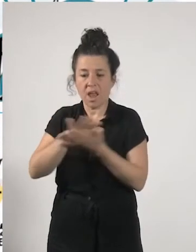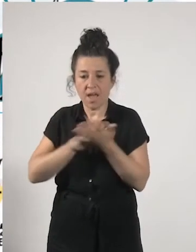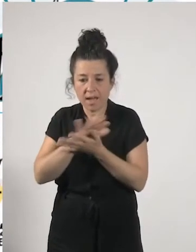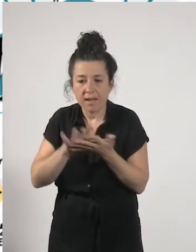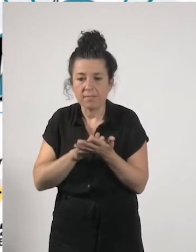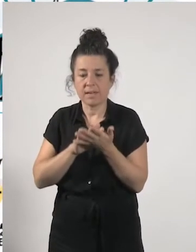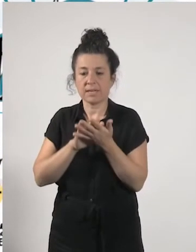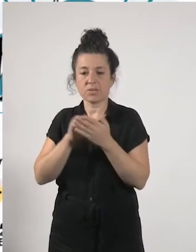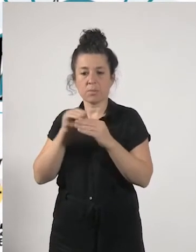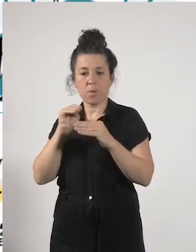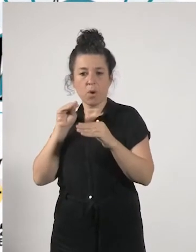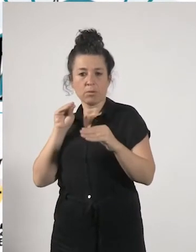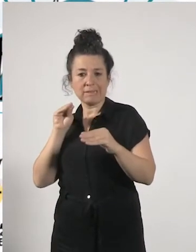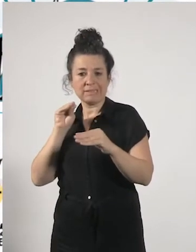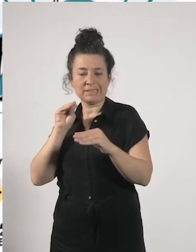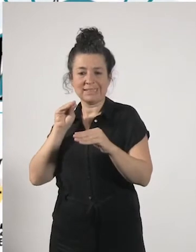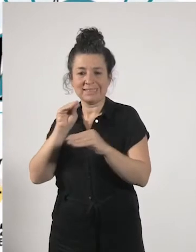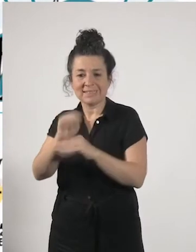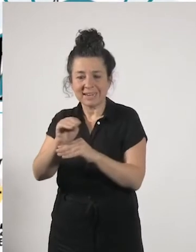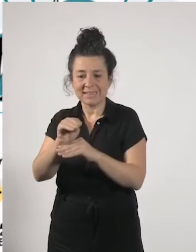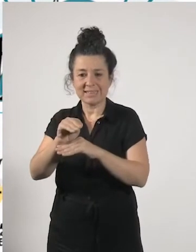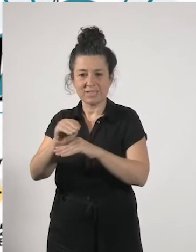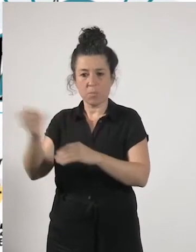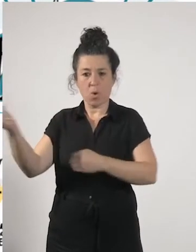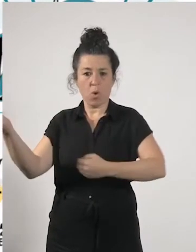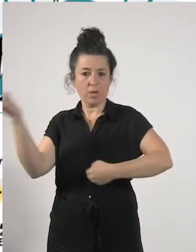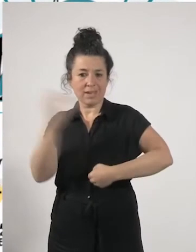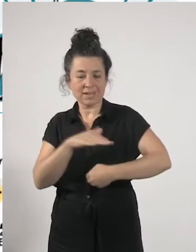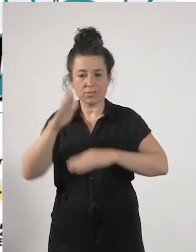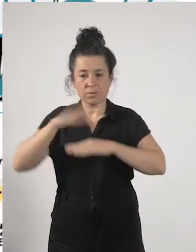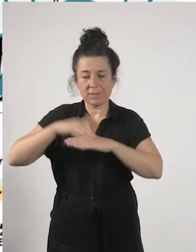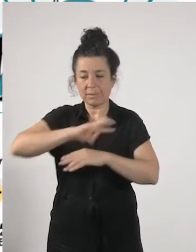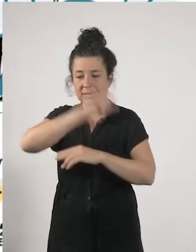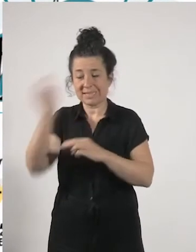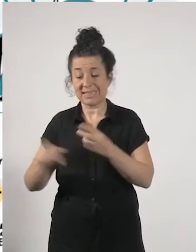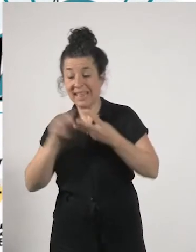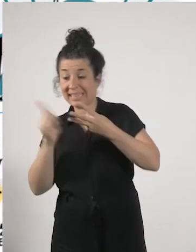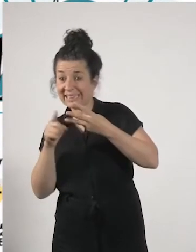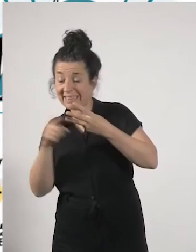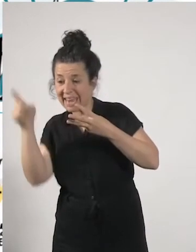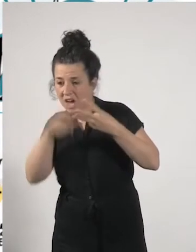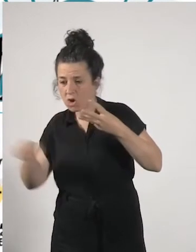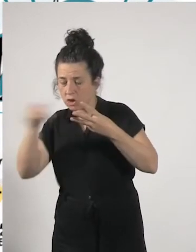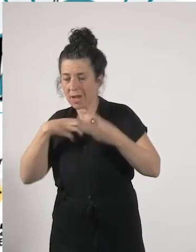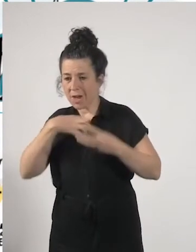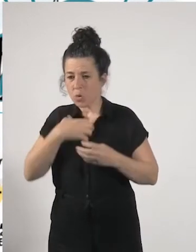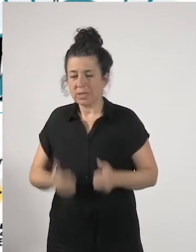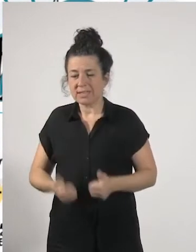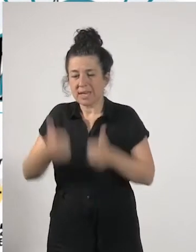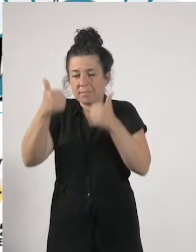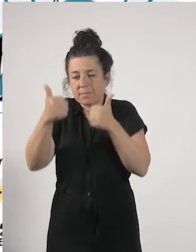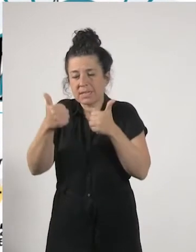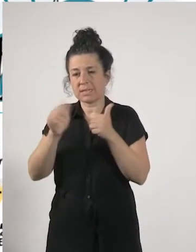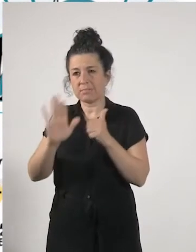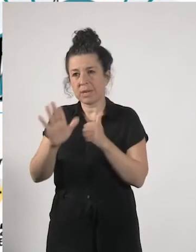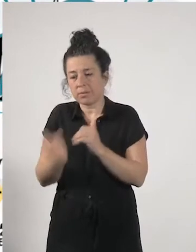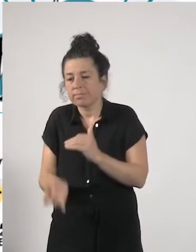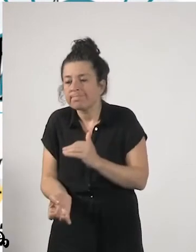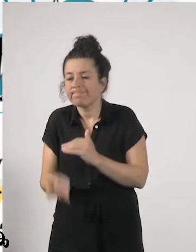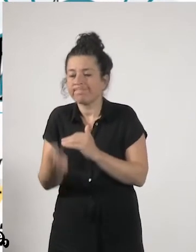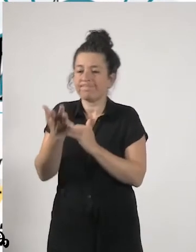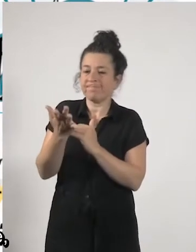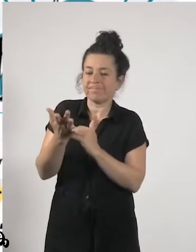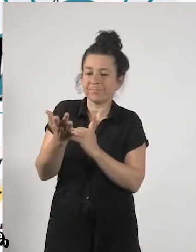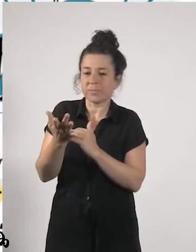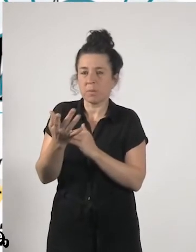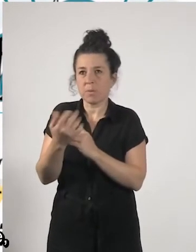de ingreso mínimo y una tercera rosquilla más bueno que ha costado más pero que han salido como experiencias o miradas